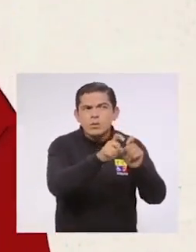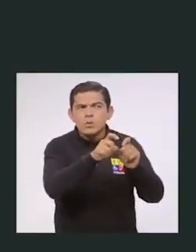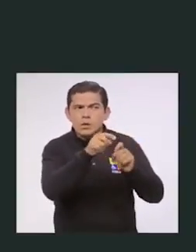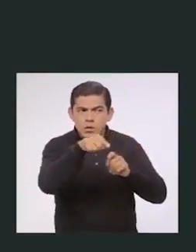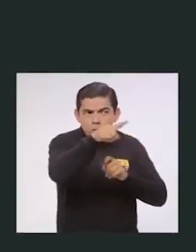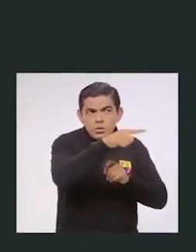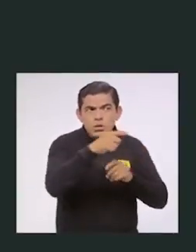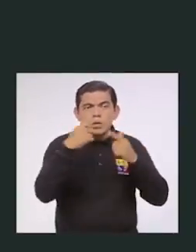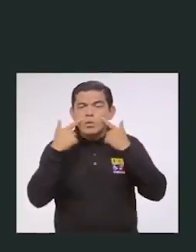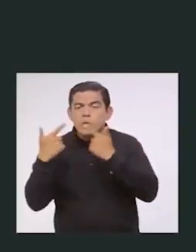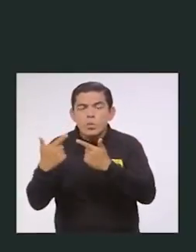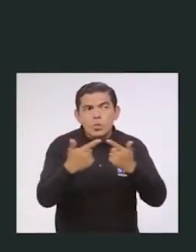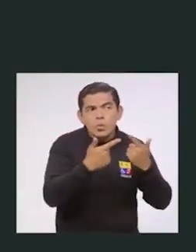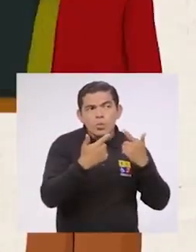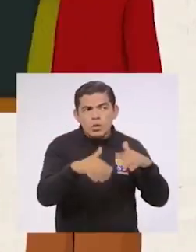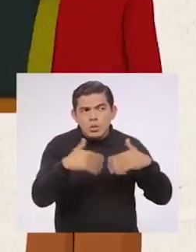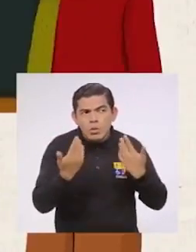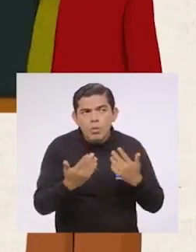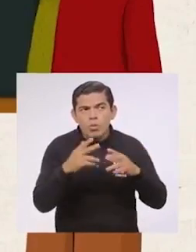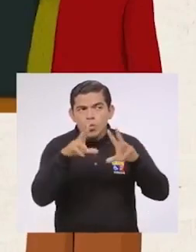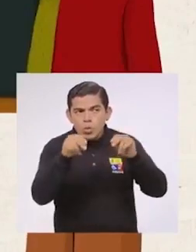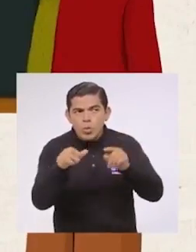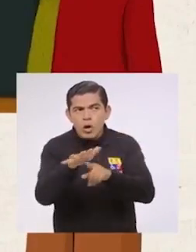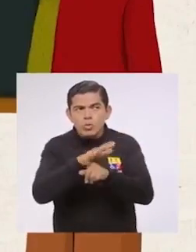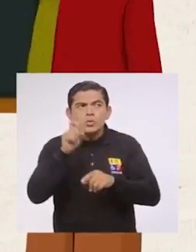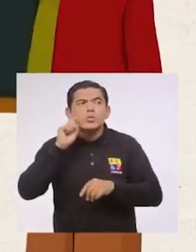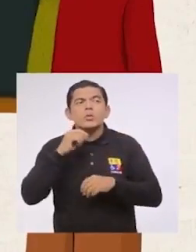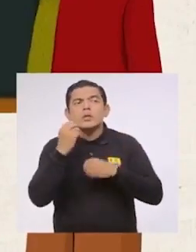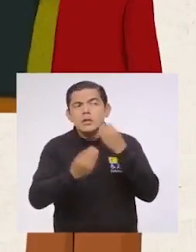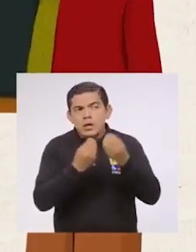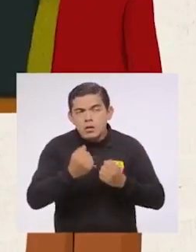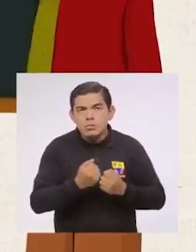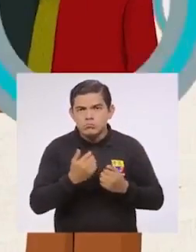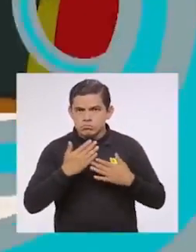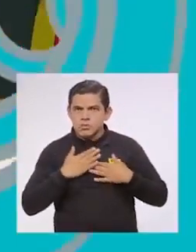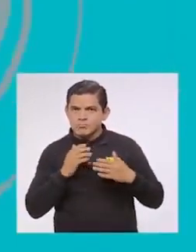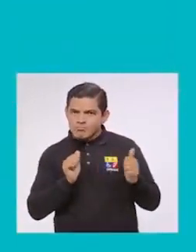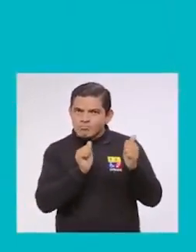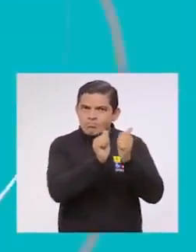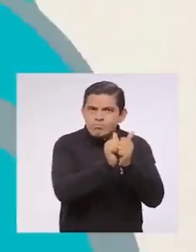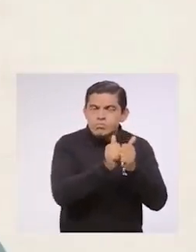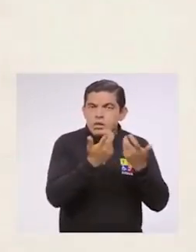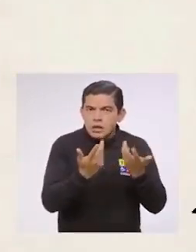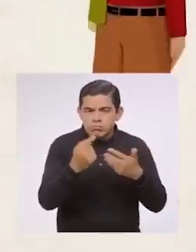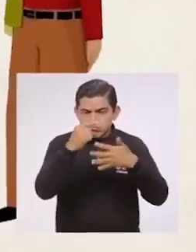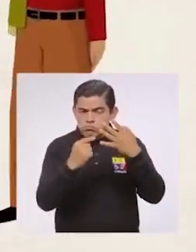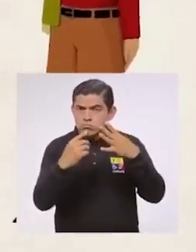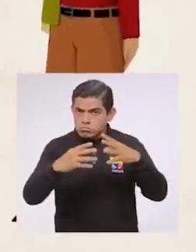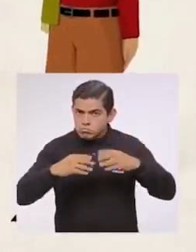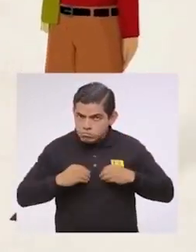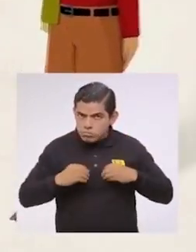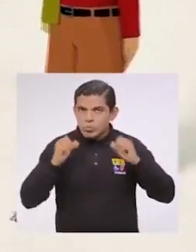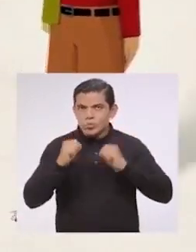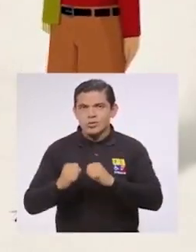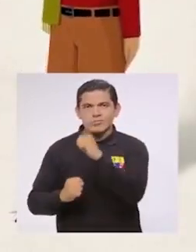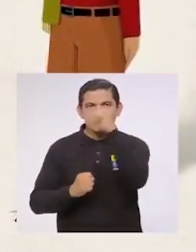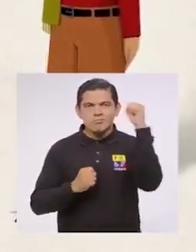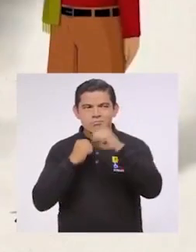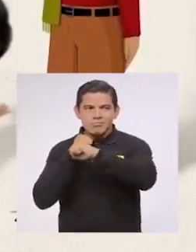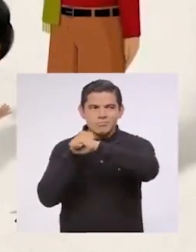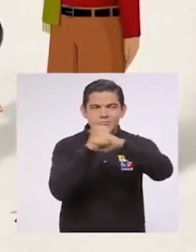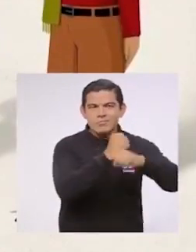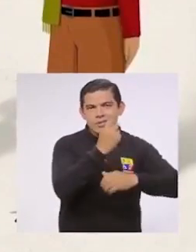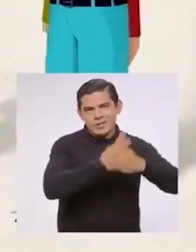tus hijos qué medidas están tomando para prevenir el abuso sexual. Involúcrate. Sigue estas super reglas y